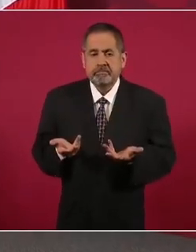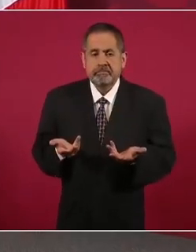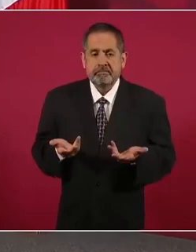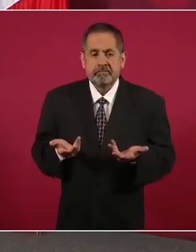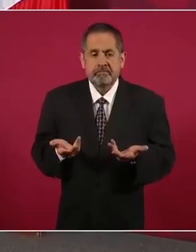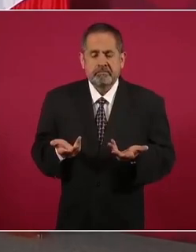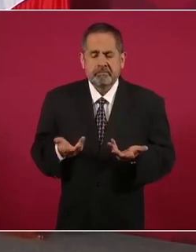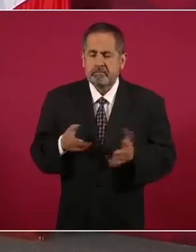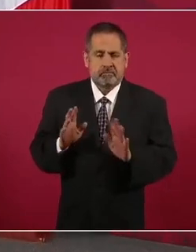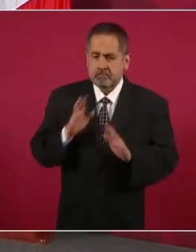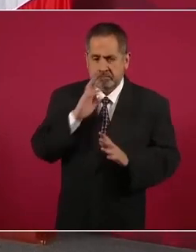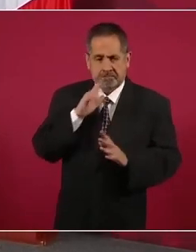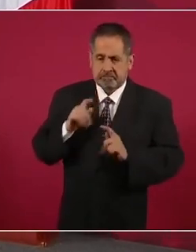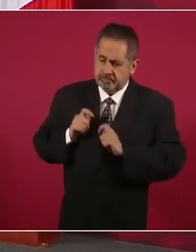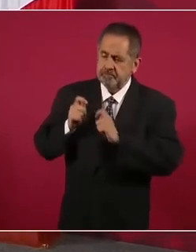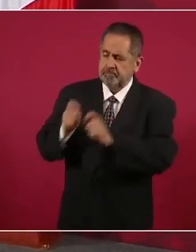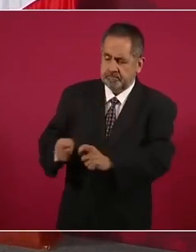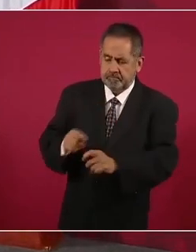elementos